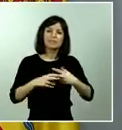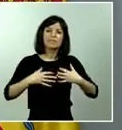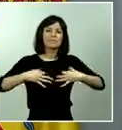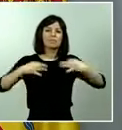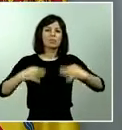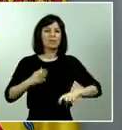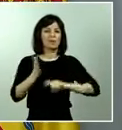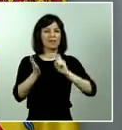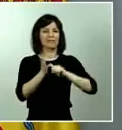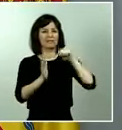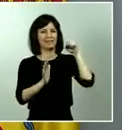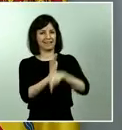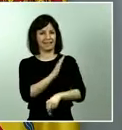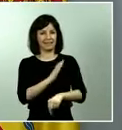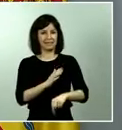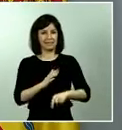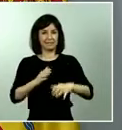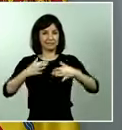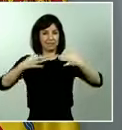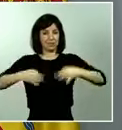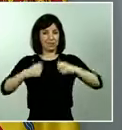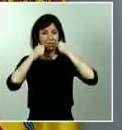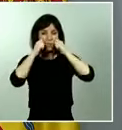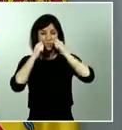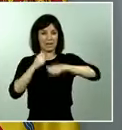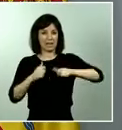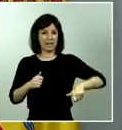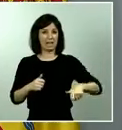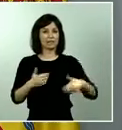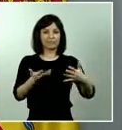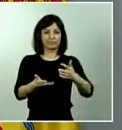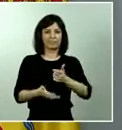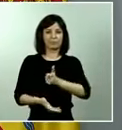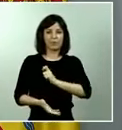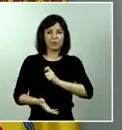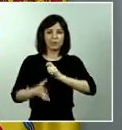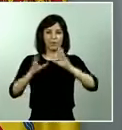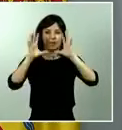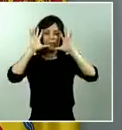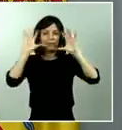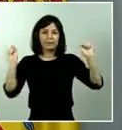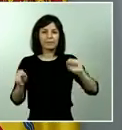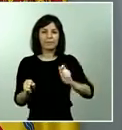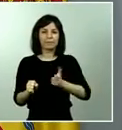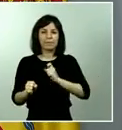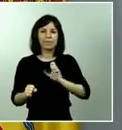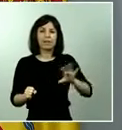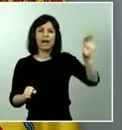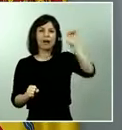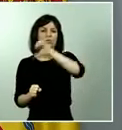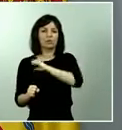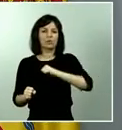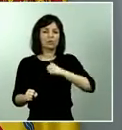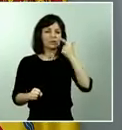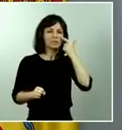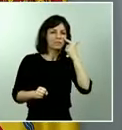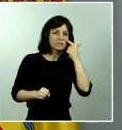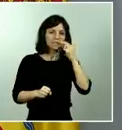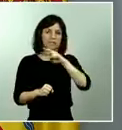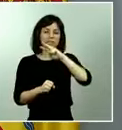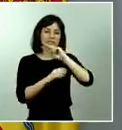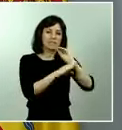la seguridad humana. En esos términos, la policía, Guardia Civil, policías autonómicas están velando porque las personas con